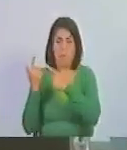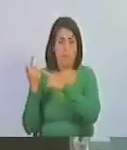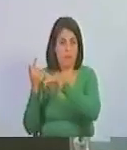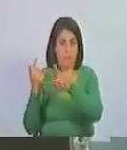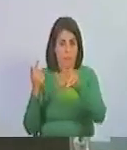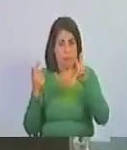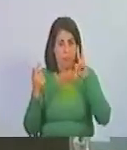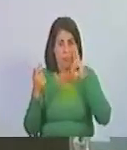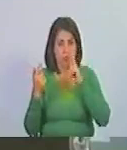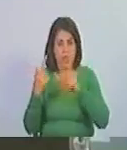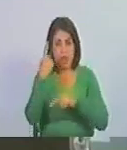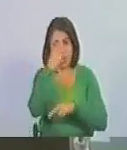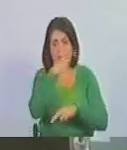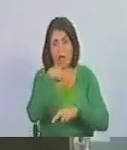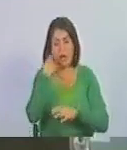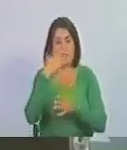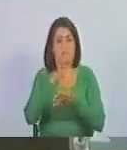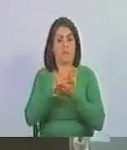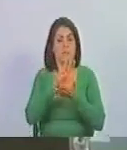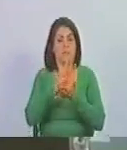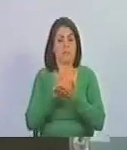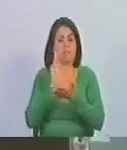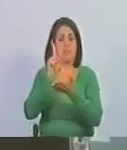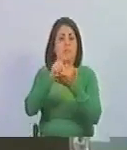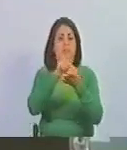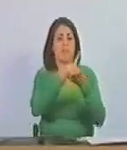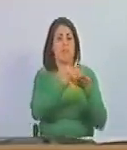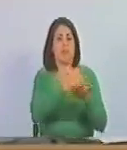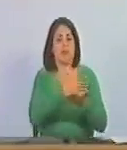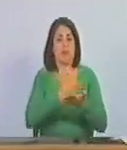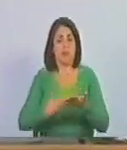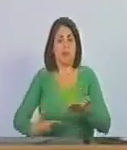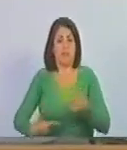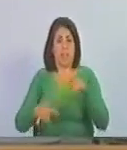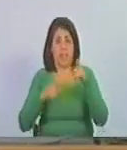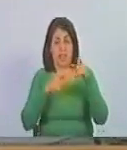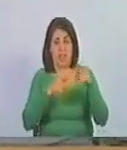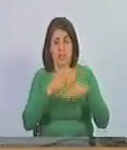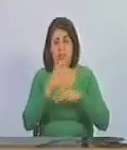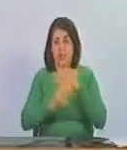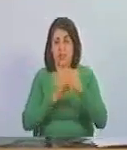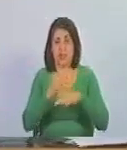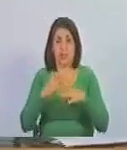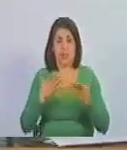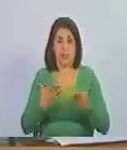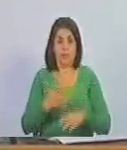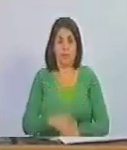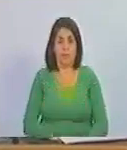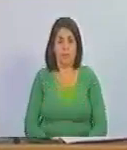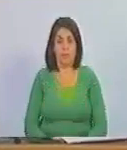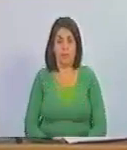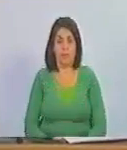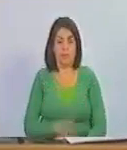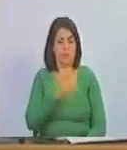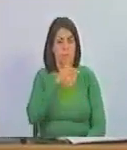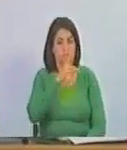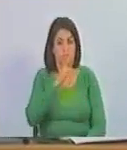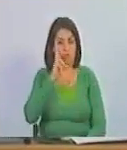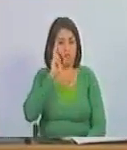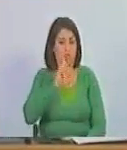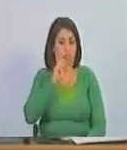andan con su cara tan lavada dándosela de candidatos y eso merecen por infamia